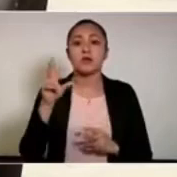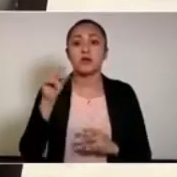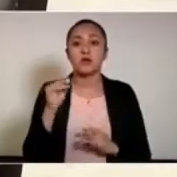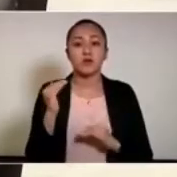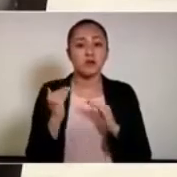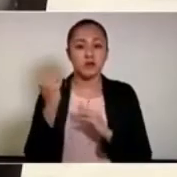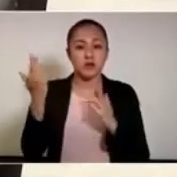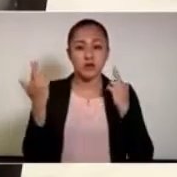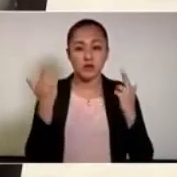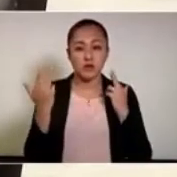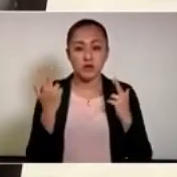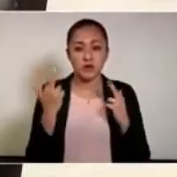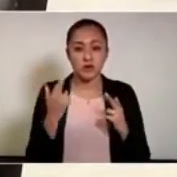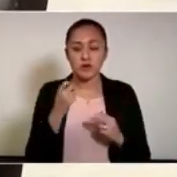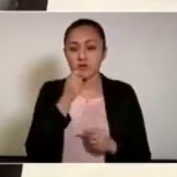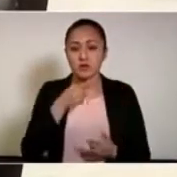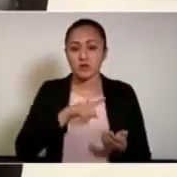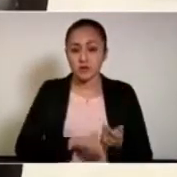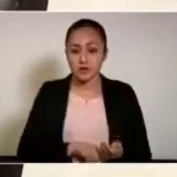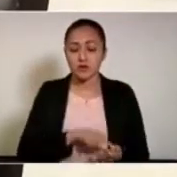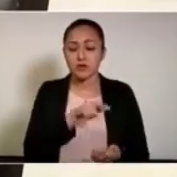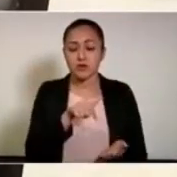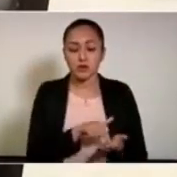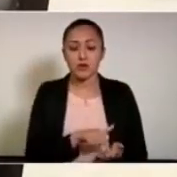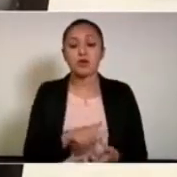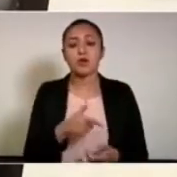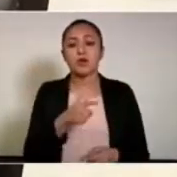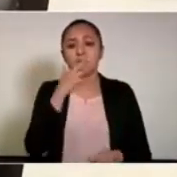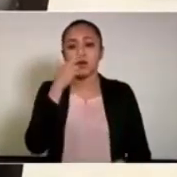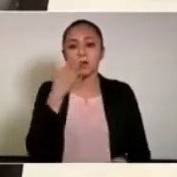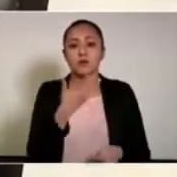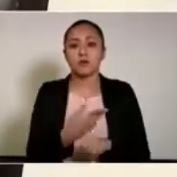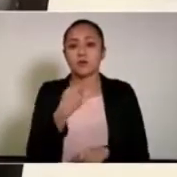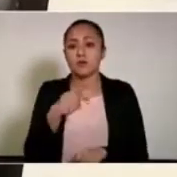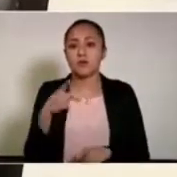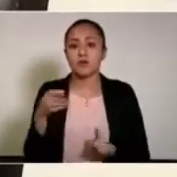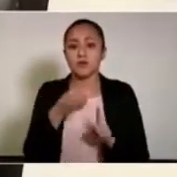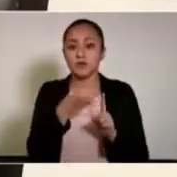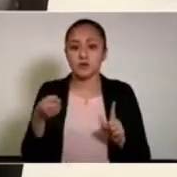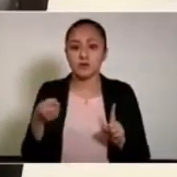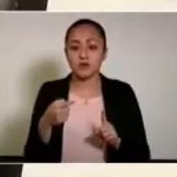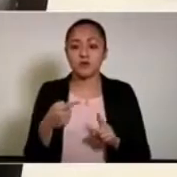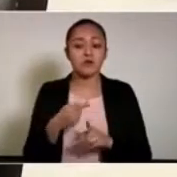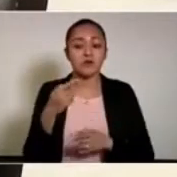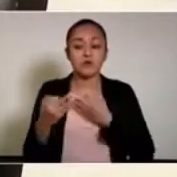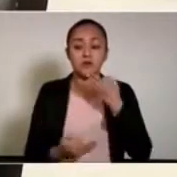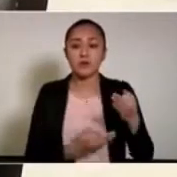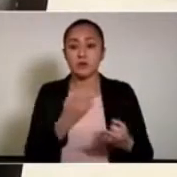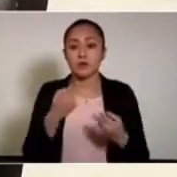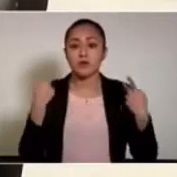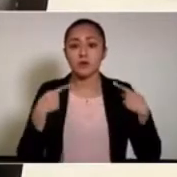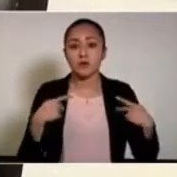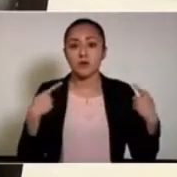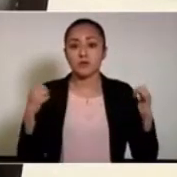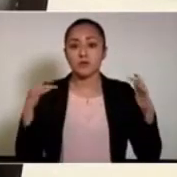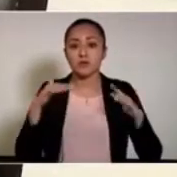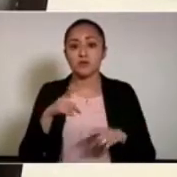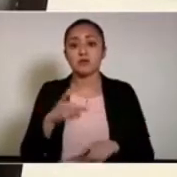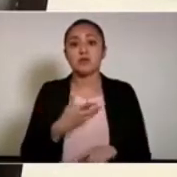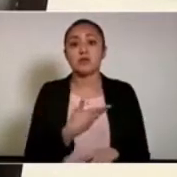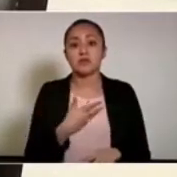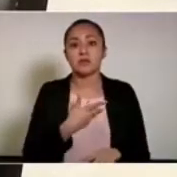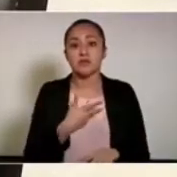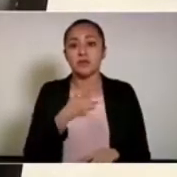80 decibeles desde la fuente de origen y es una responsabilidad de los organizadores que todos los asistentes demuestren haber